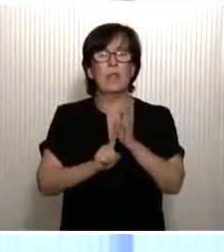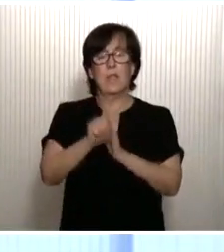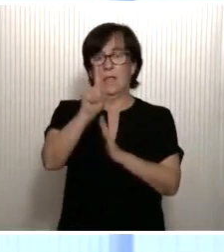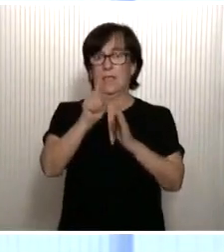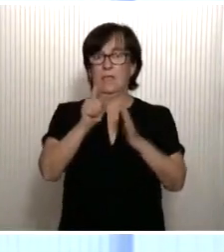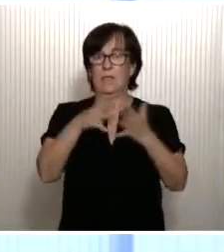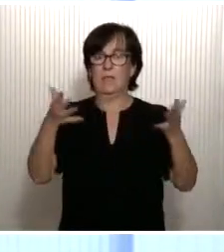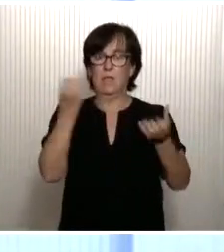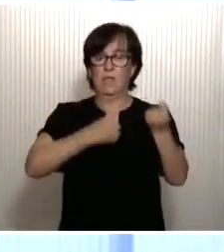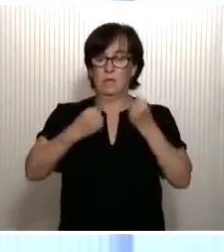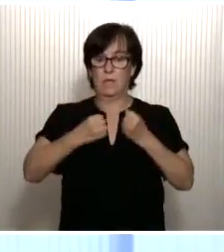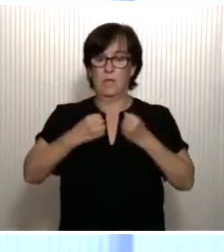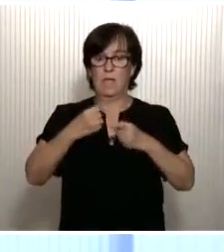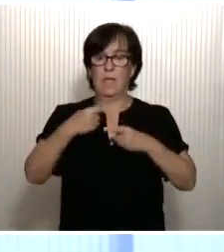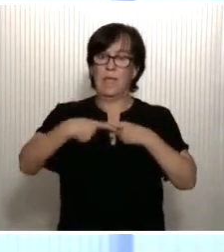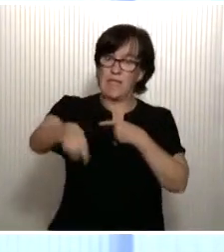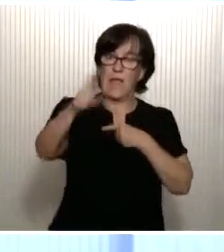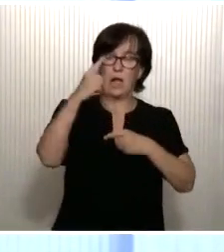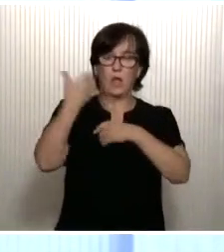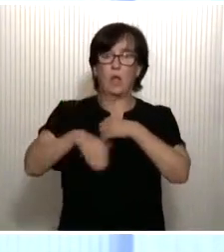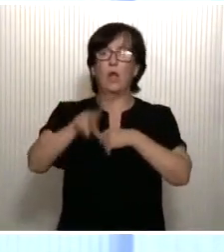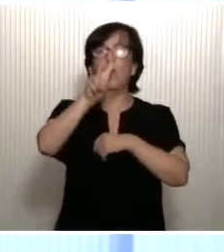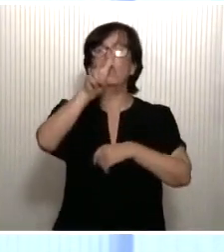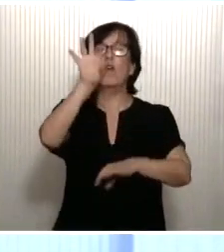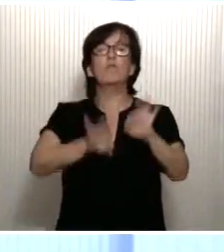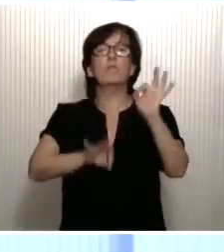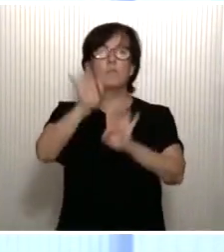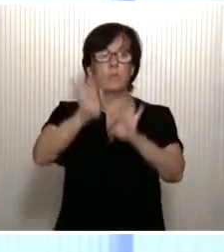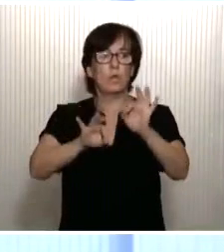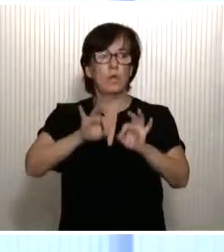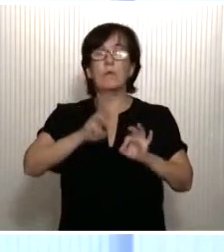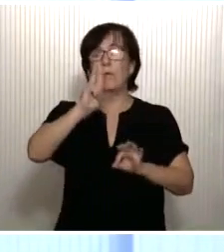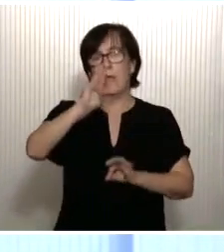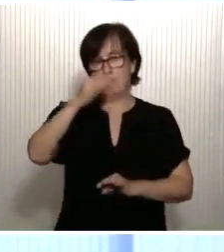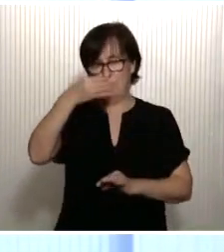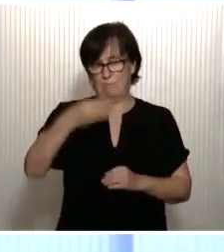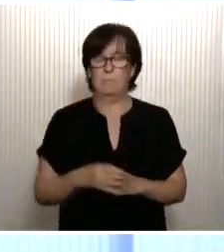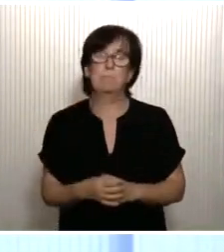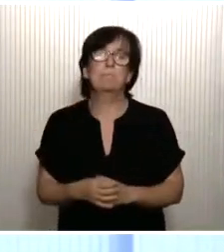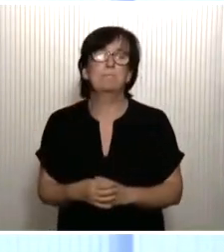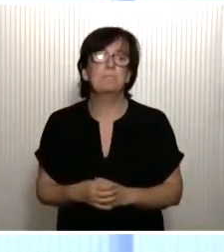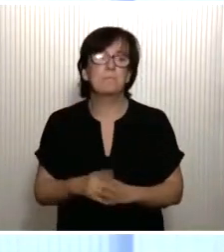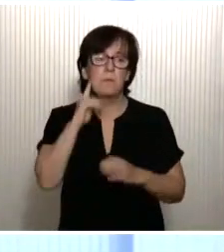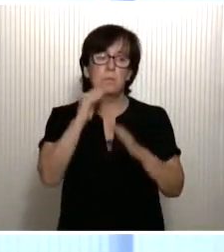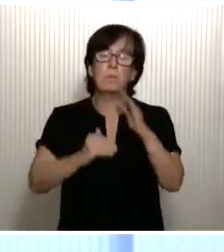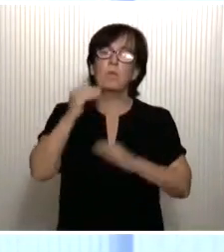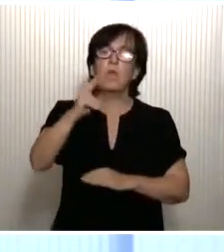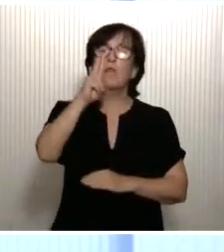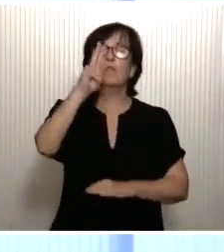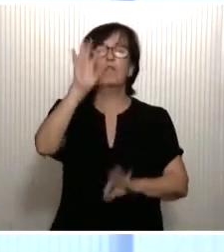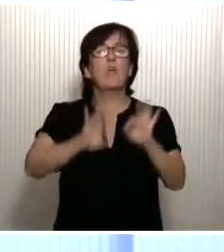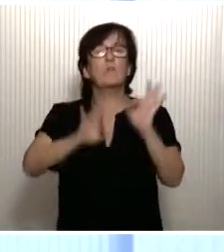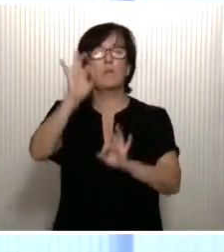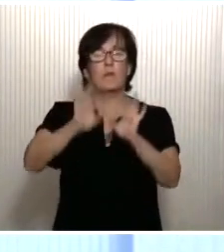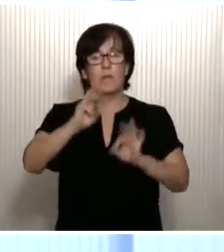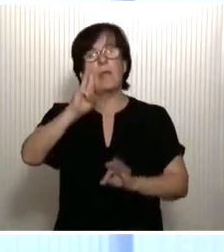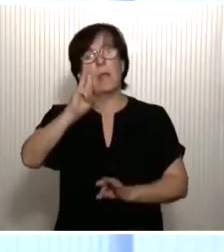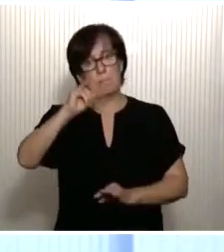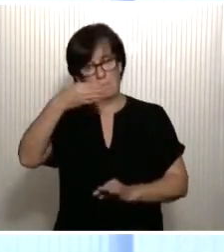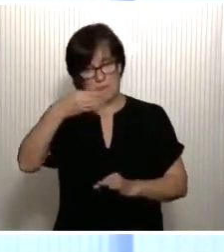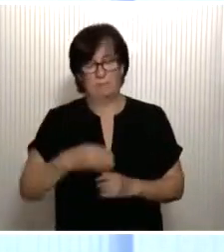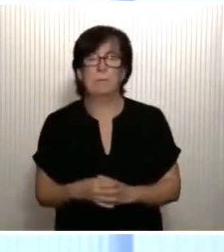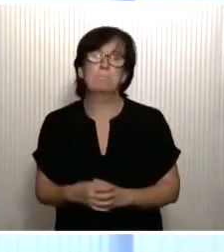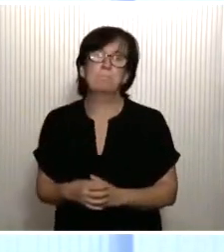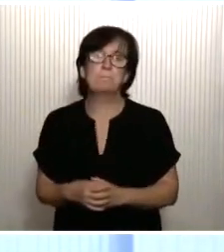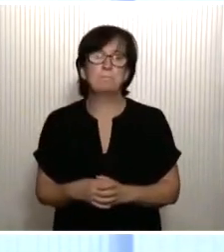en el largo plazo en nuestro país en un 2% del PIB. Por encima del 2% del PIB.